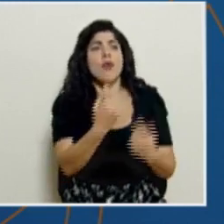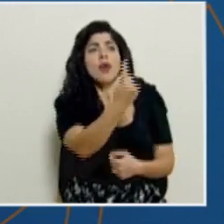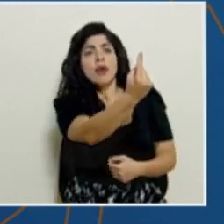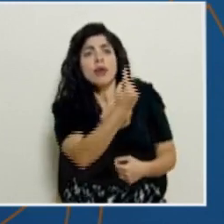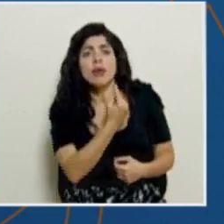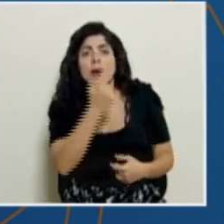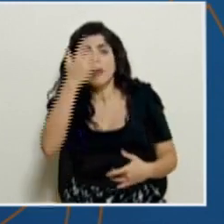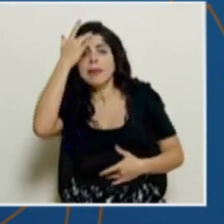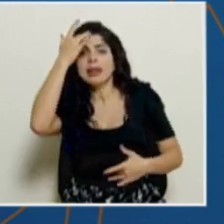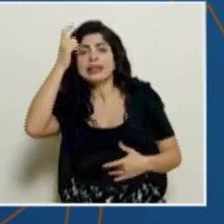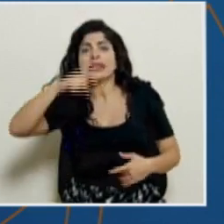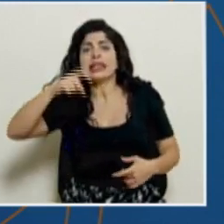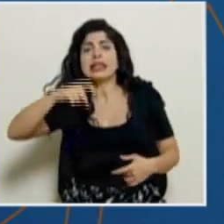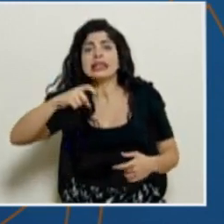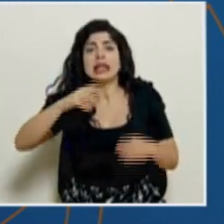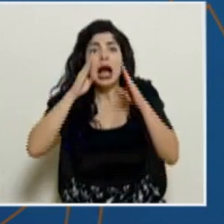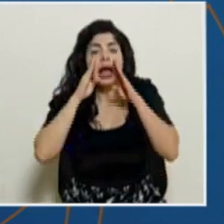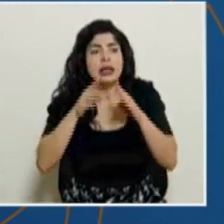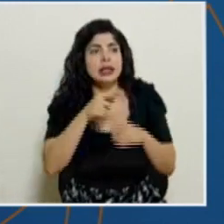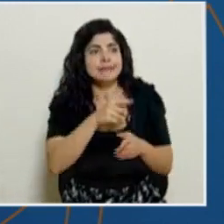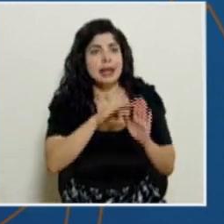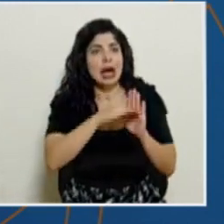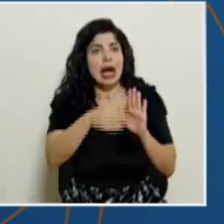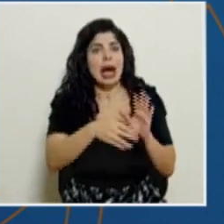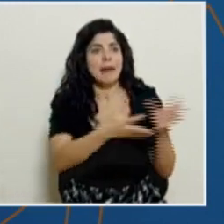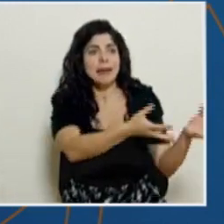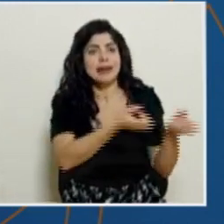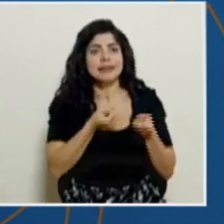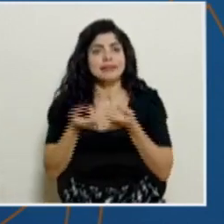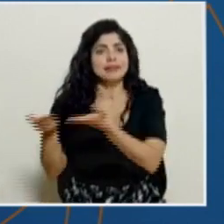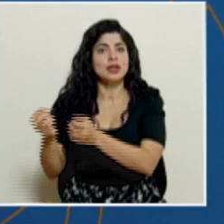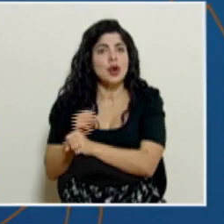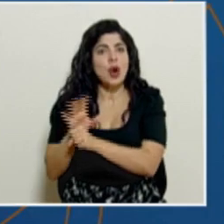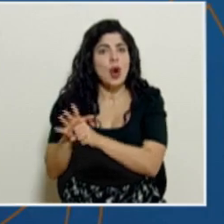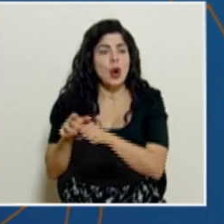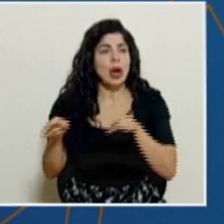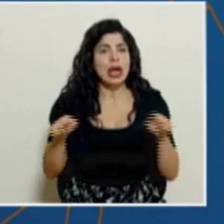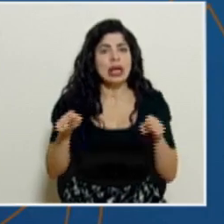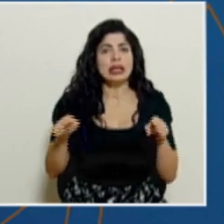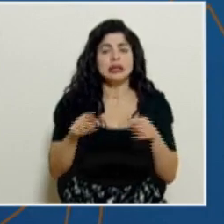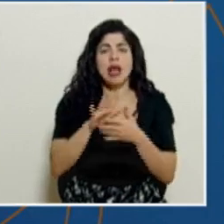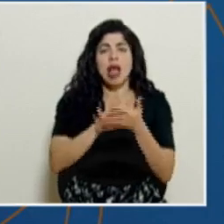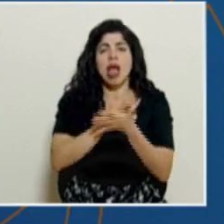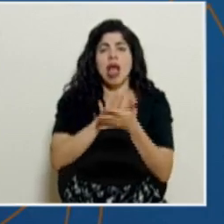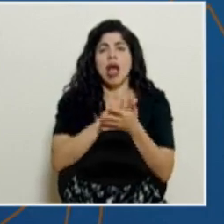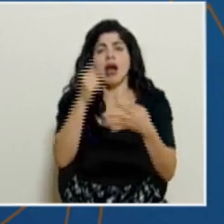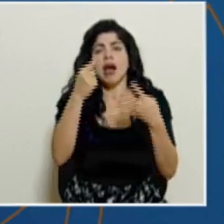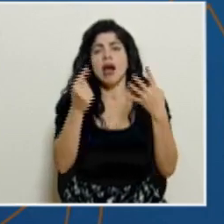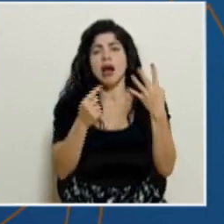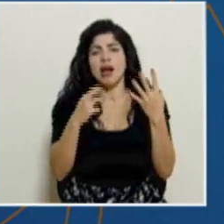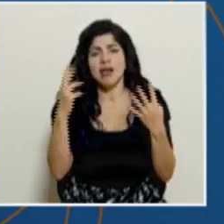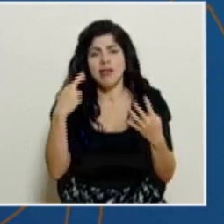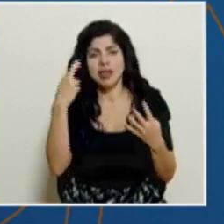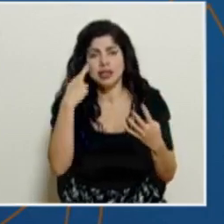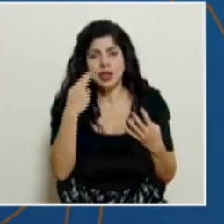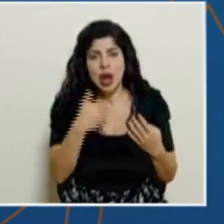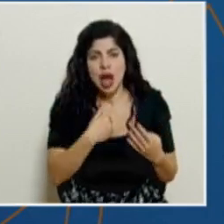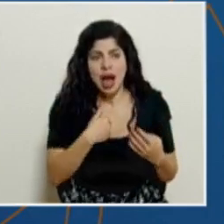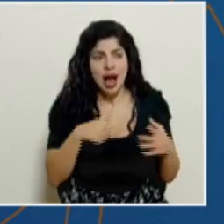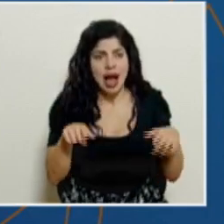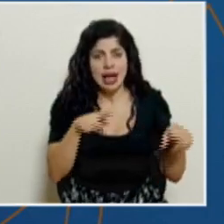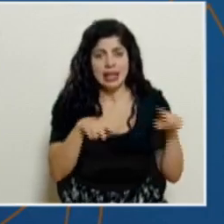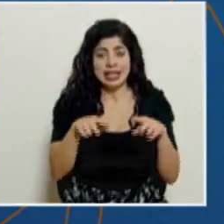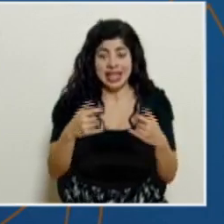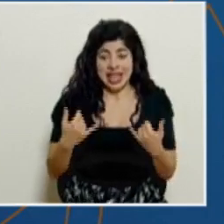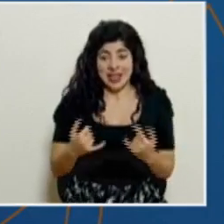siguen llegando pacientes que requieren atención. Esto, como lo hemos dicho, tal vez es una sindemia, es una mezcla de factores. Y en estos